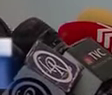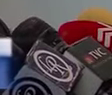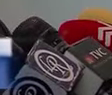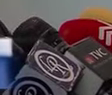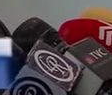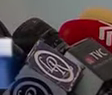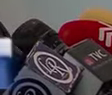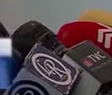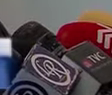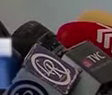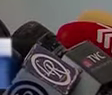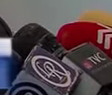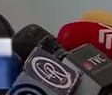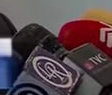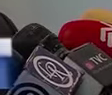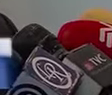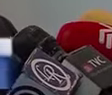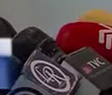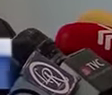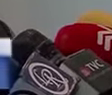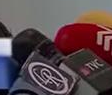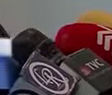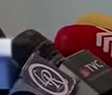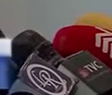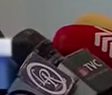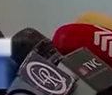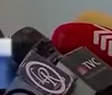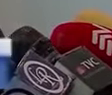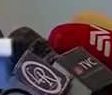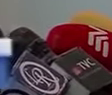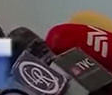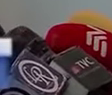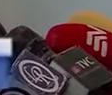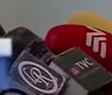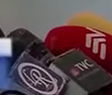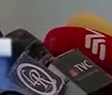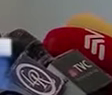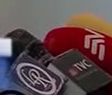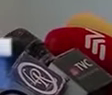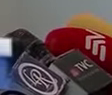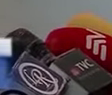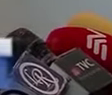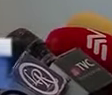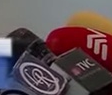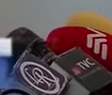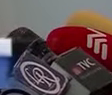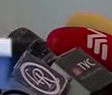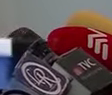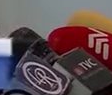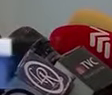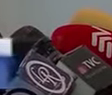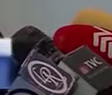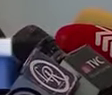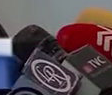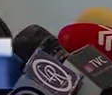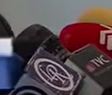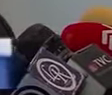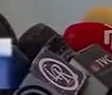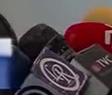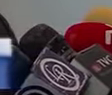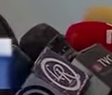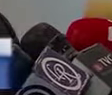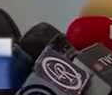la Fiscalía General del Estado, que es la institución que debió procesar judicialmente el asunto.